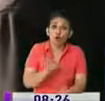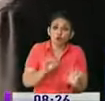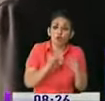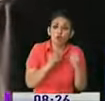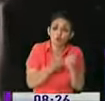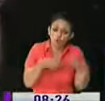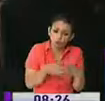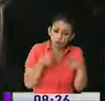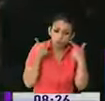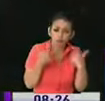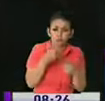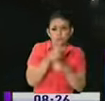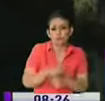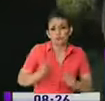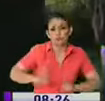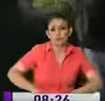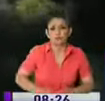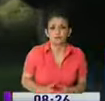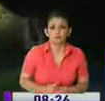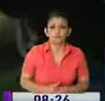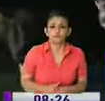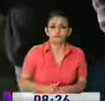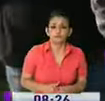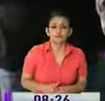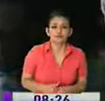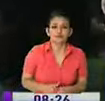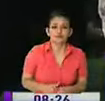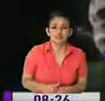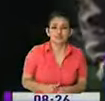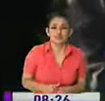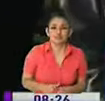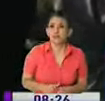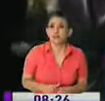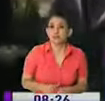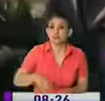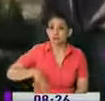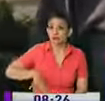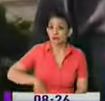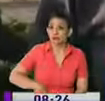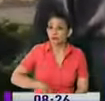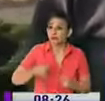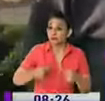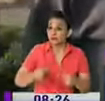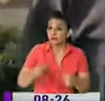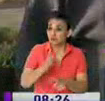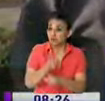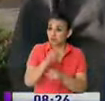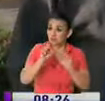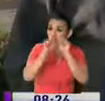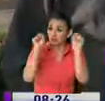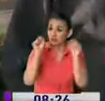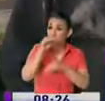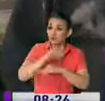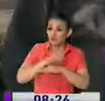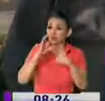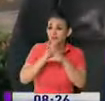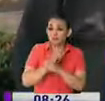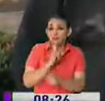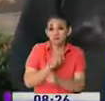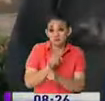cuidados. Gracias. ¿Los robos son constantes a toda hora? Sí, constantemente